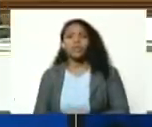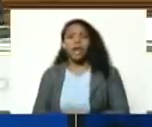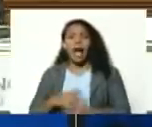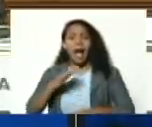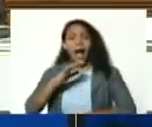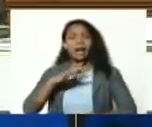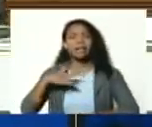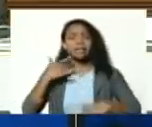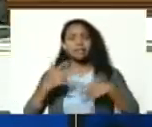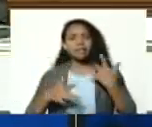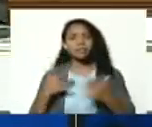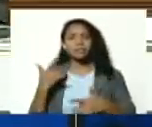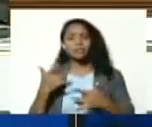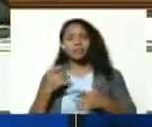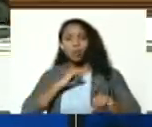forma